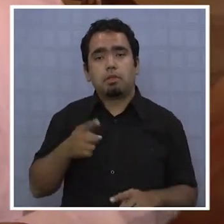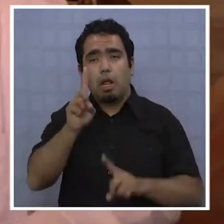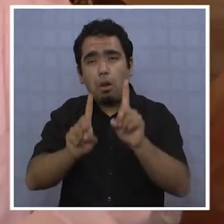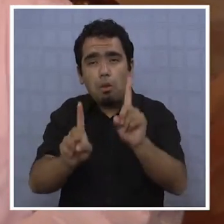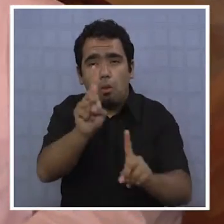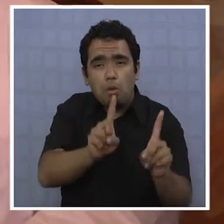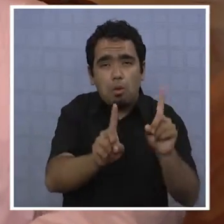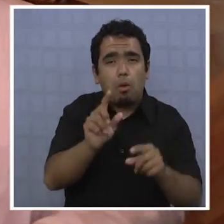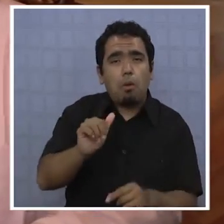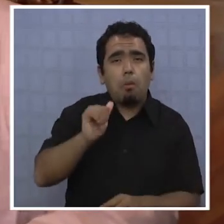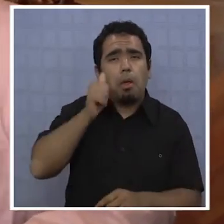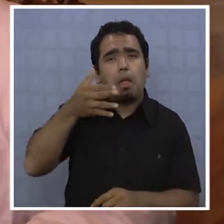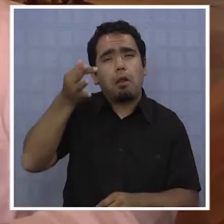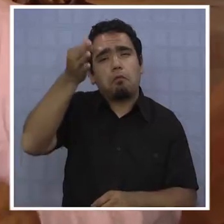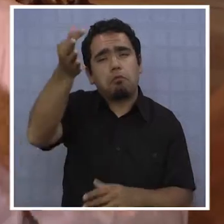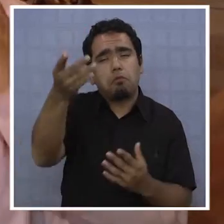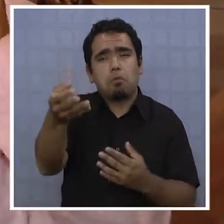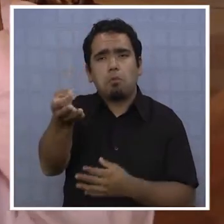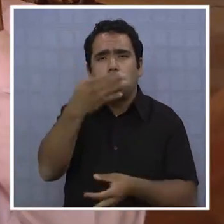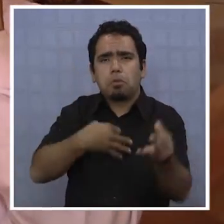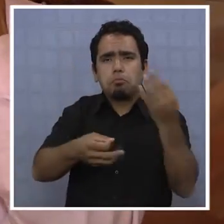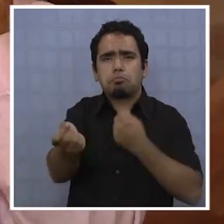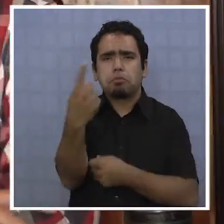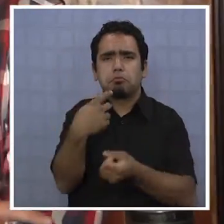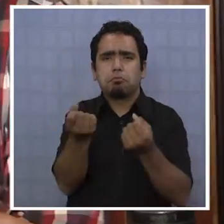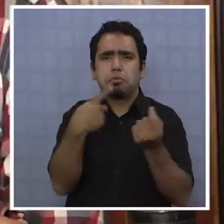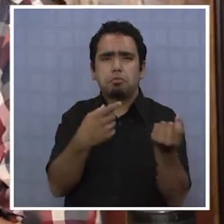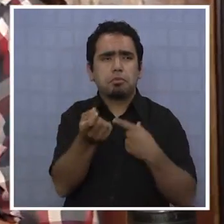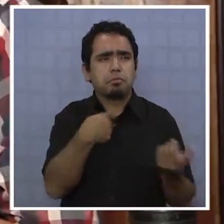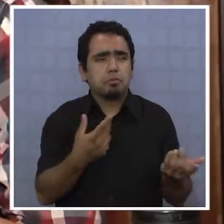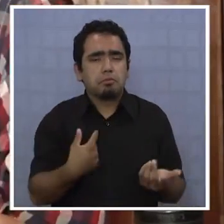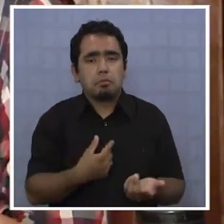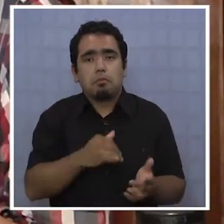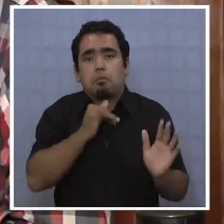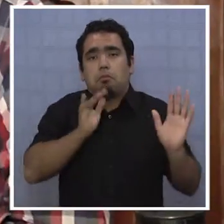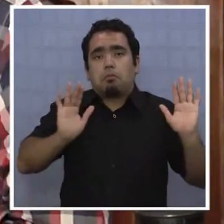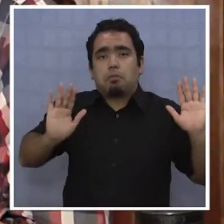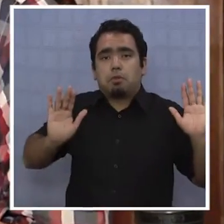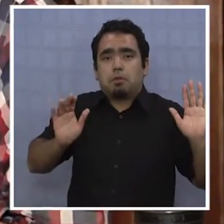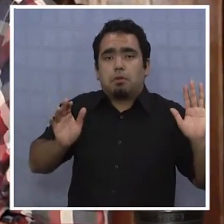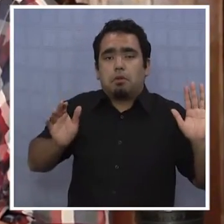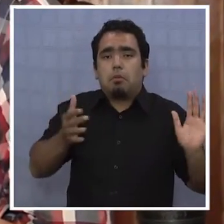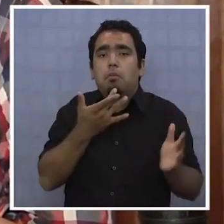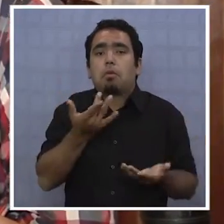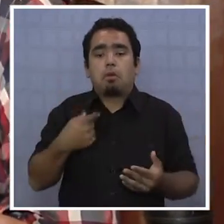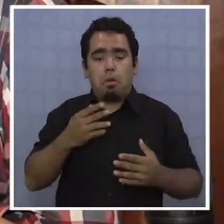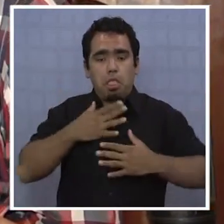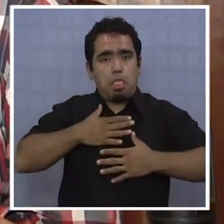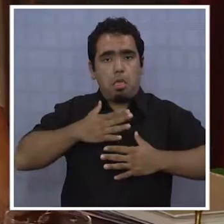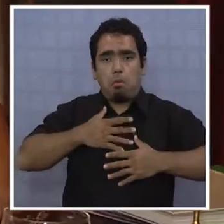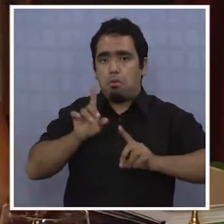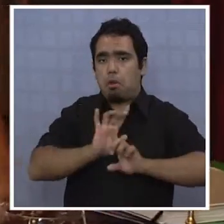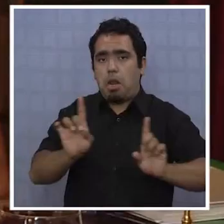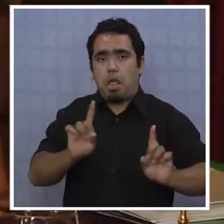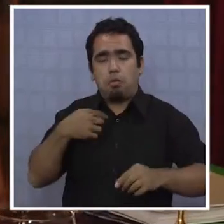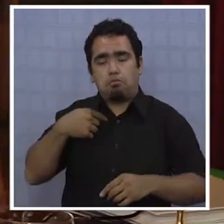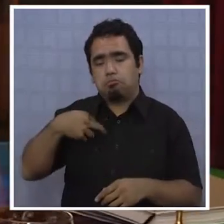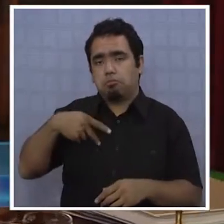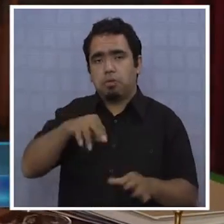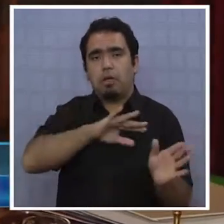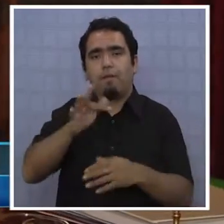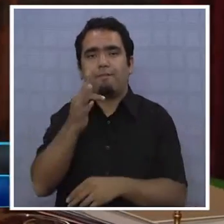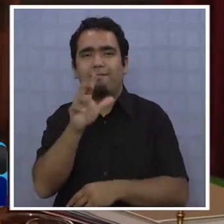Y si alguien el día de mañana pasado me saca al pizarrón, como se dice, lo voy a hacer porque yo camino por la calle y no tengo temores.